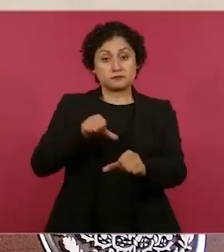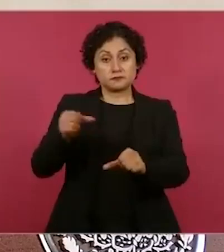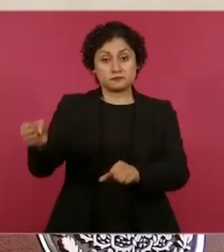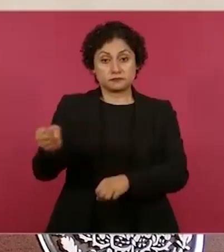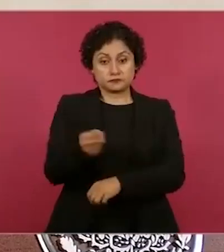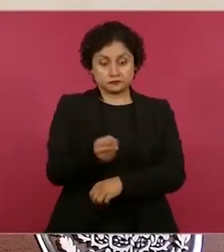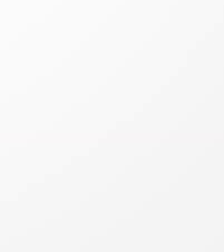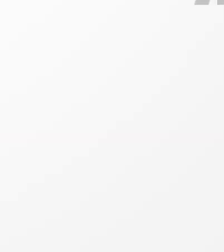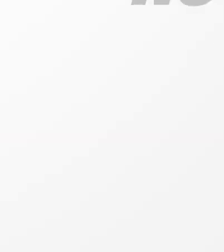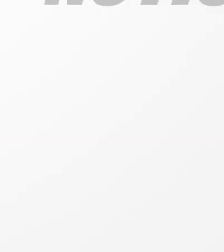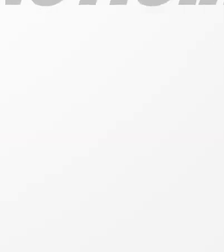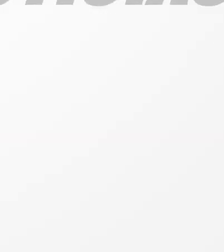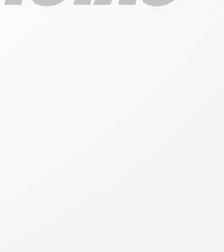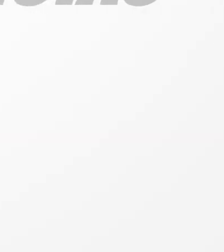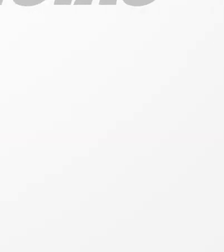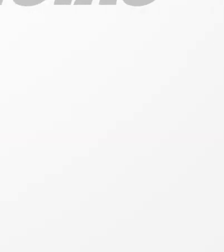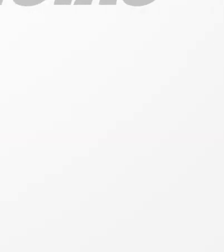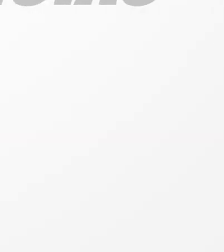final.